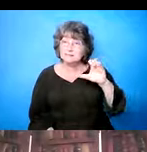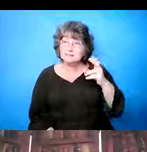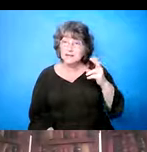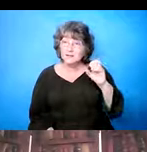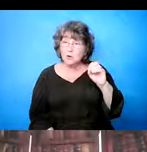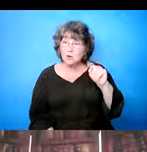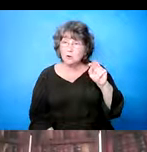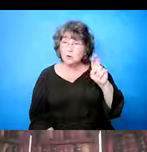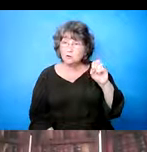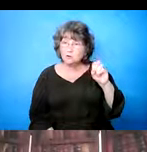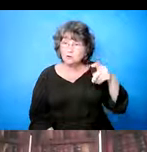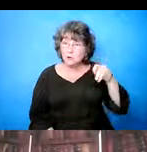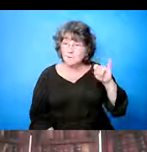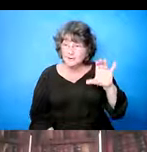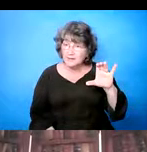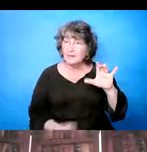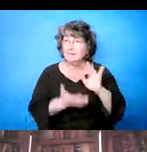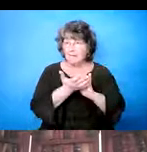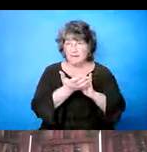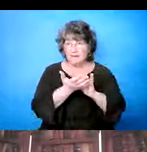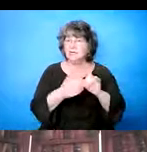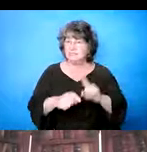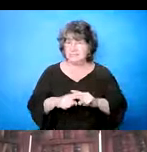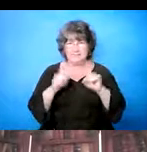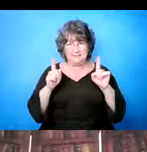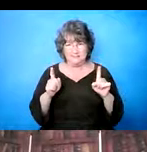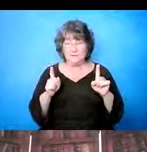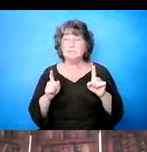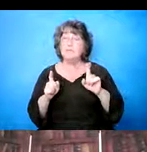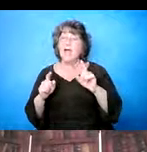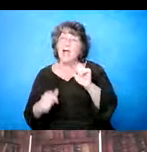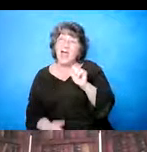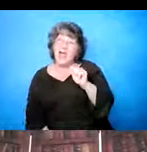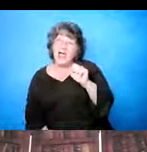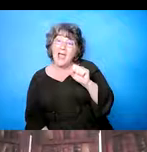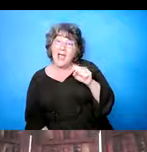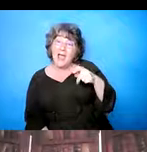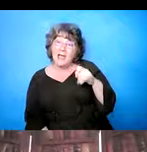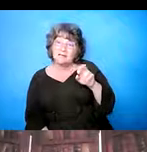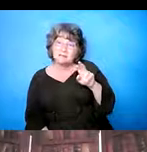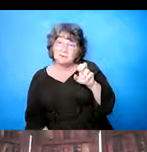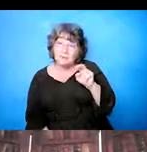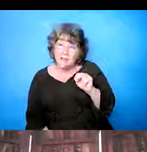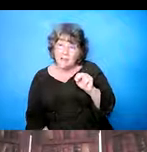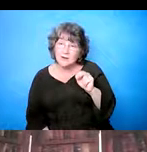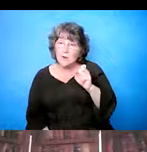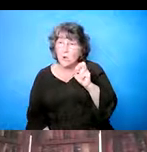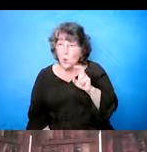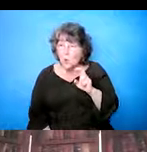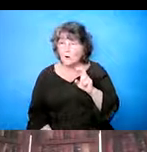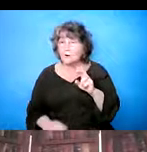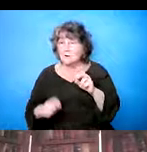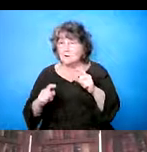o, o, eh, cosas que para quitar el dolor. Cuando tiene la aspirina, cuando usted, después de 20 o 30